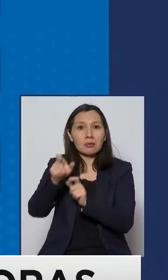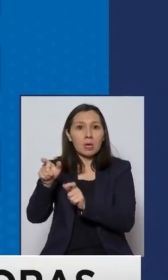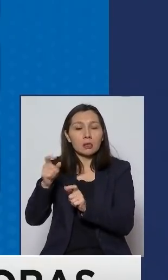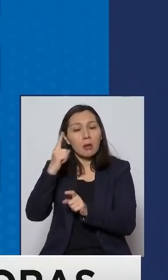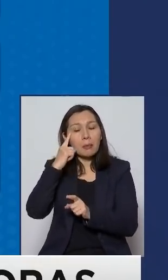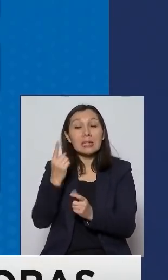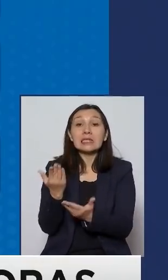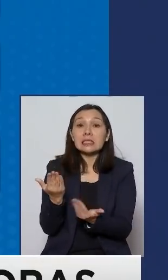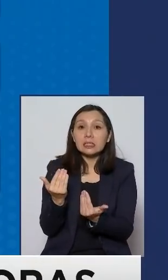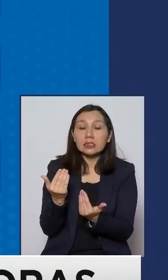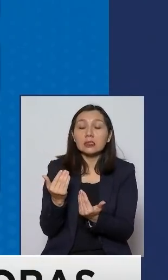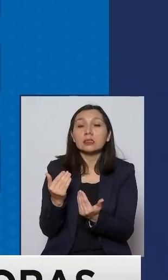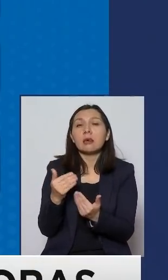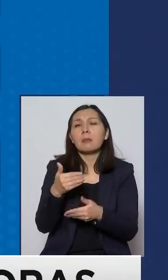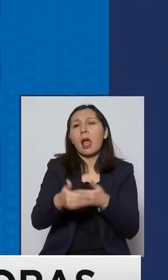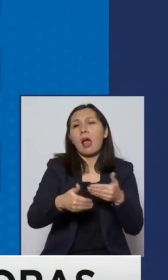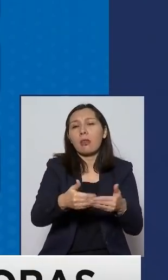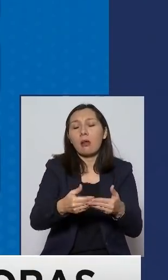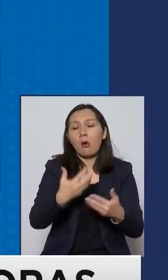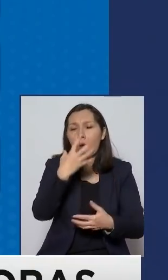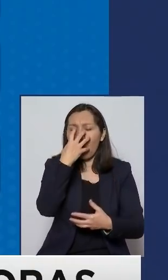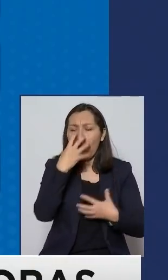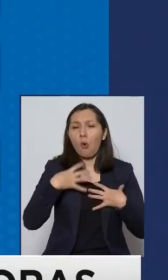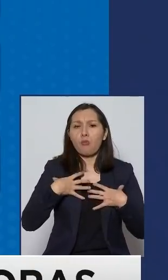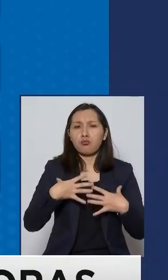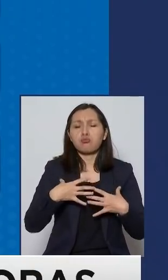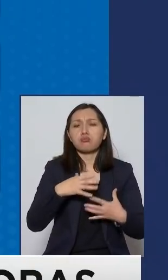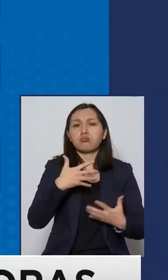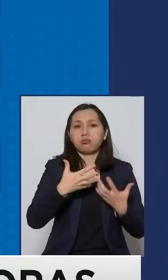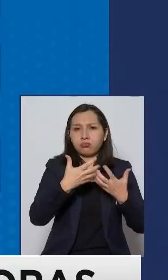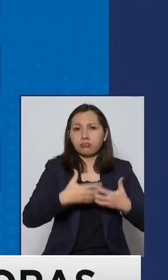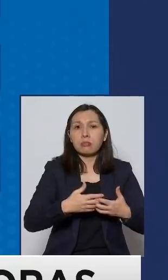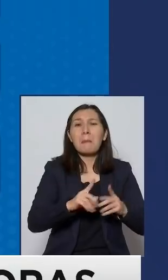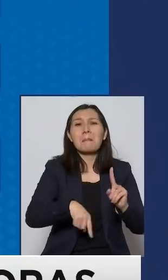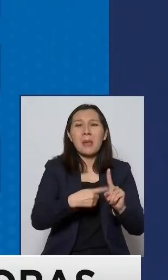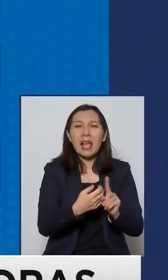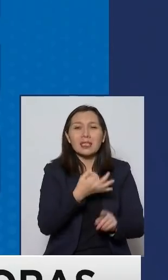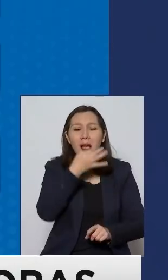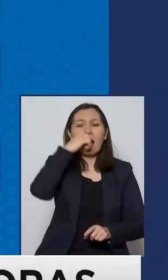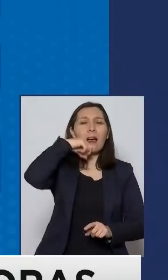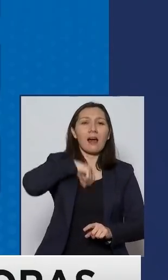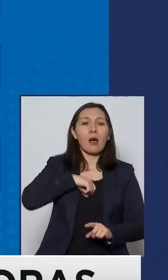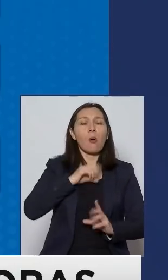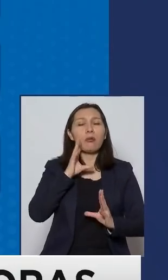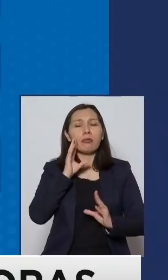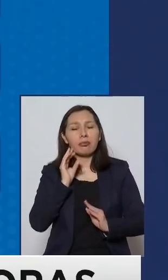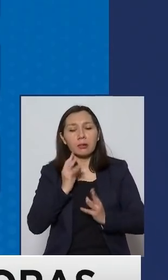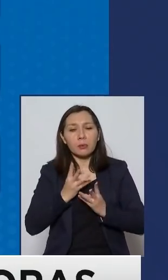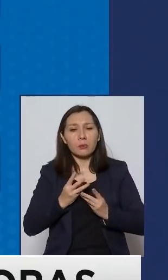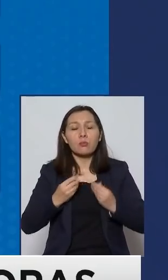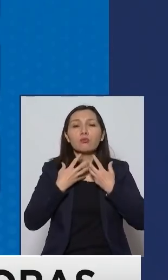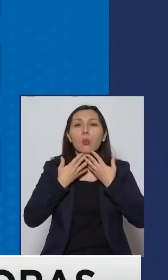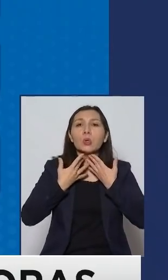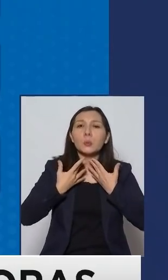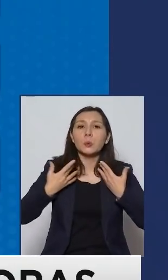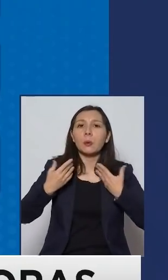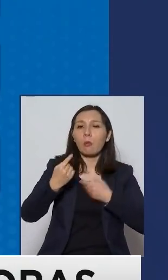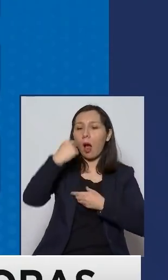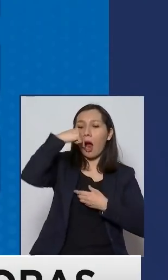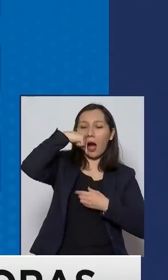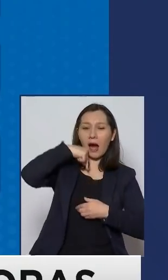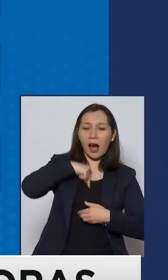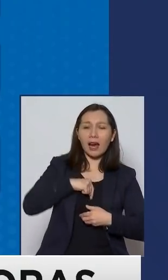habrían requerido un ventilador mecánico convencional con intubación, con sedación, relajación muscular y una